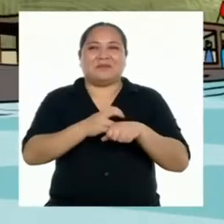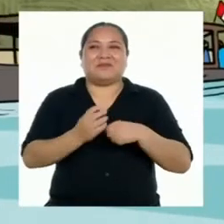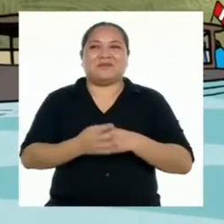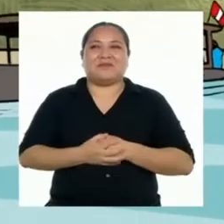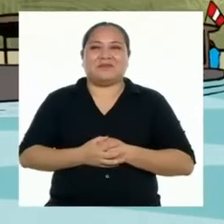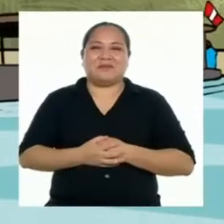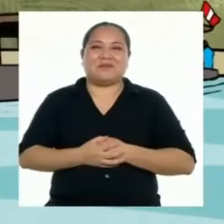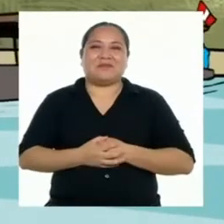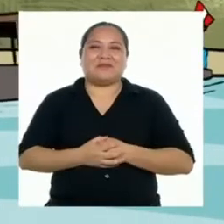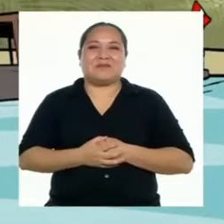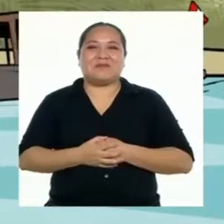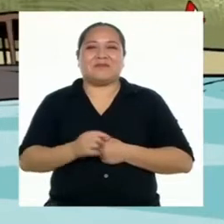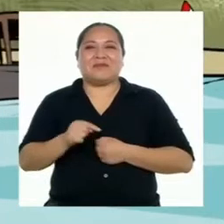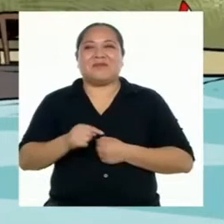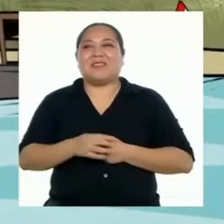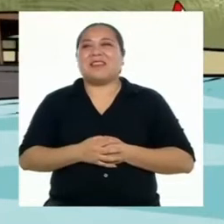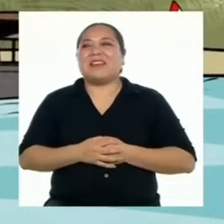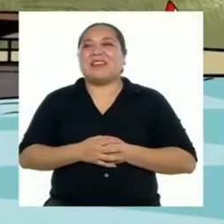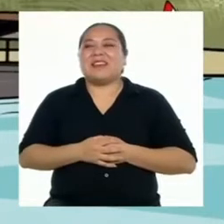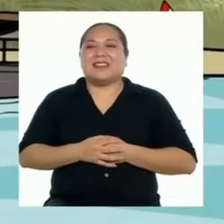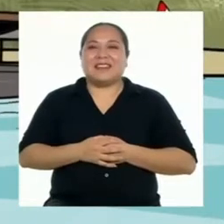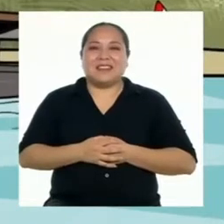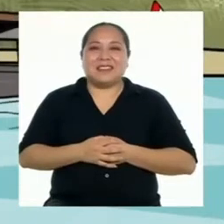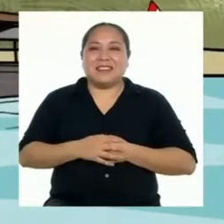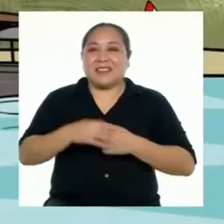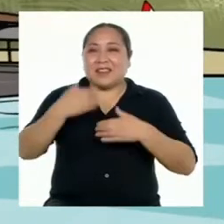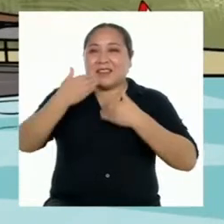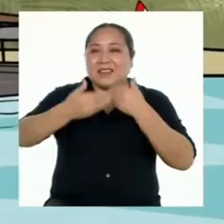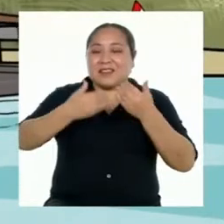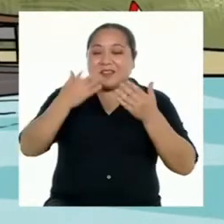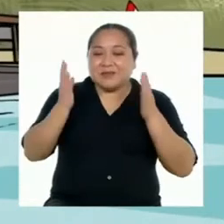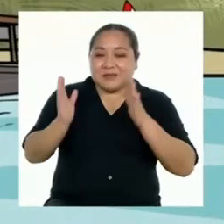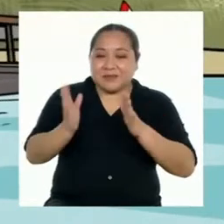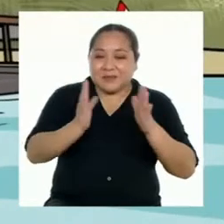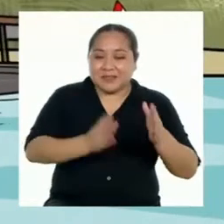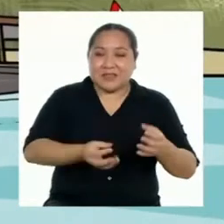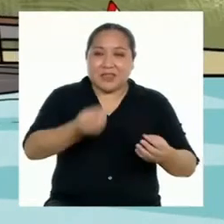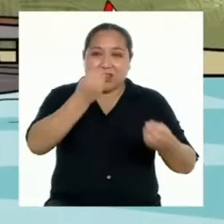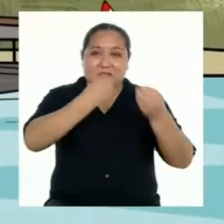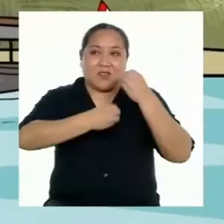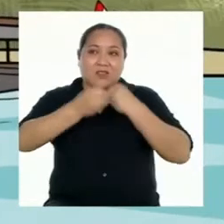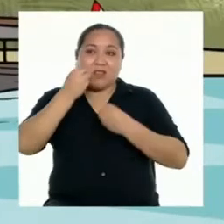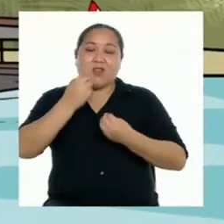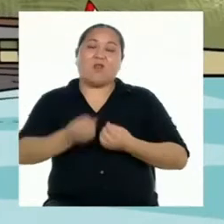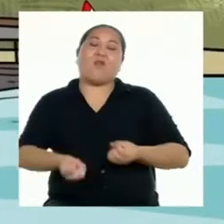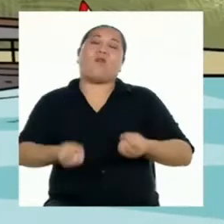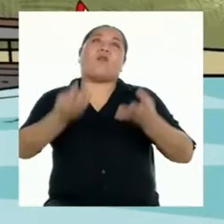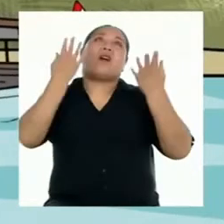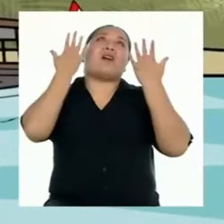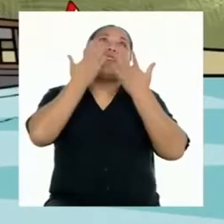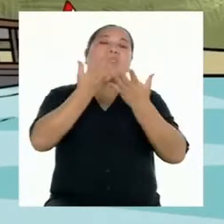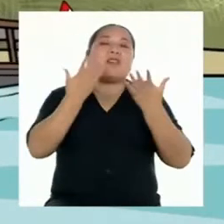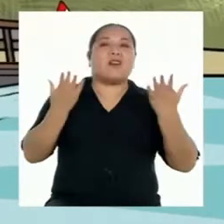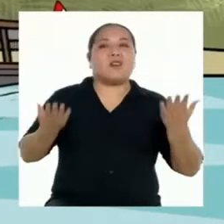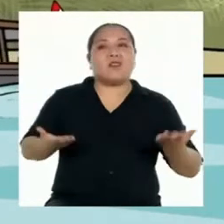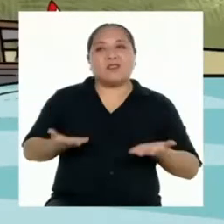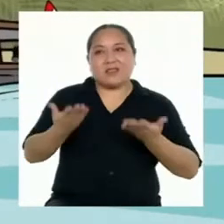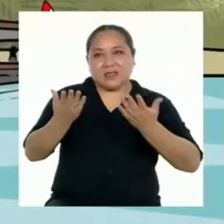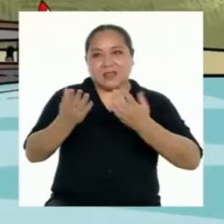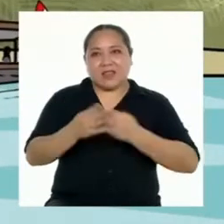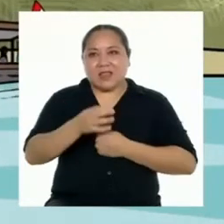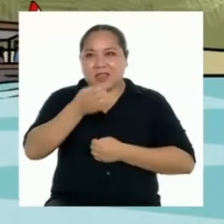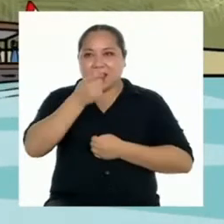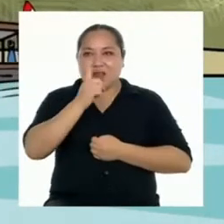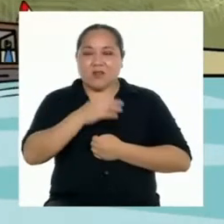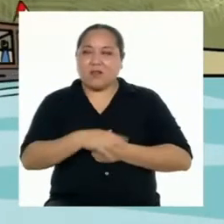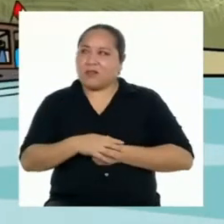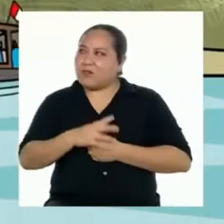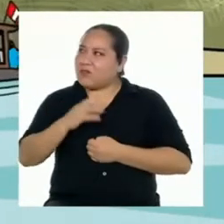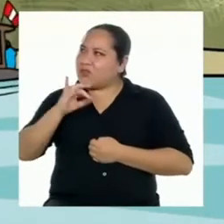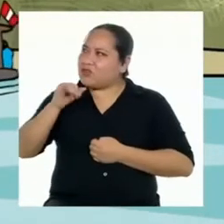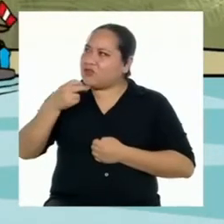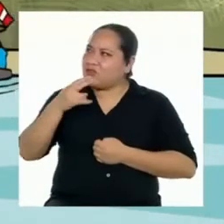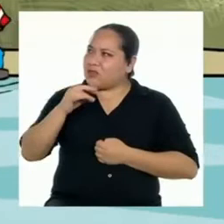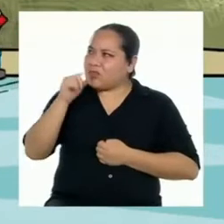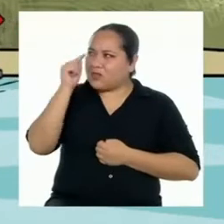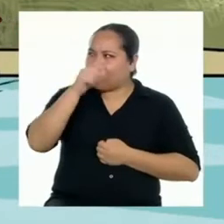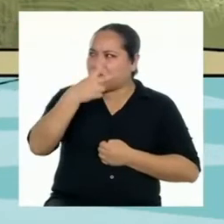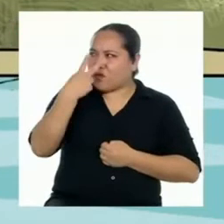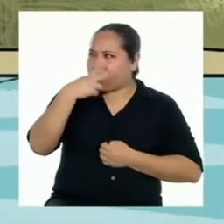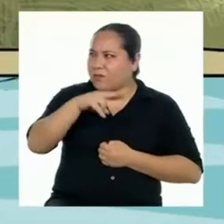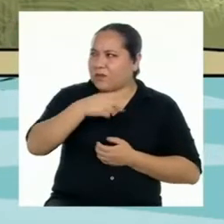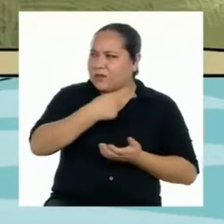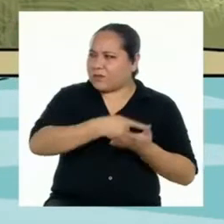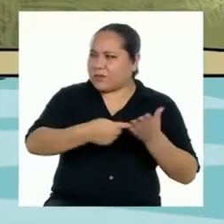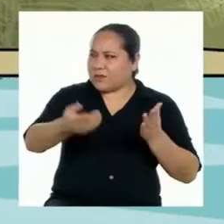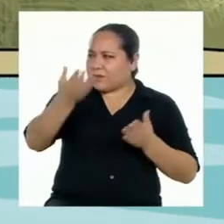transporte, la comunicación, la producción de alimentos y ¡uf! ¡Cuántas cosas más! Jonathan, eso lo vimos la semana